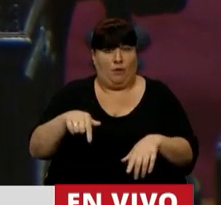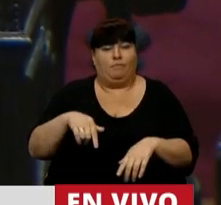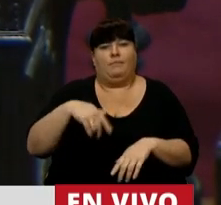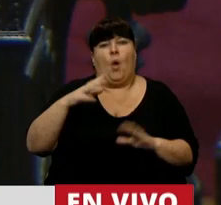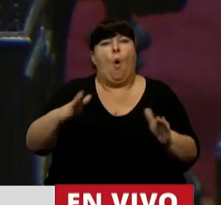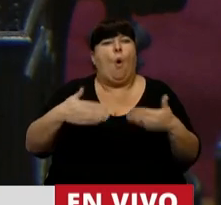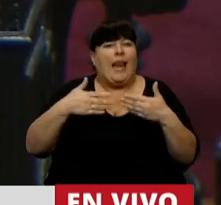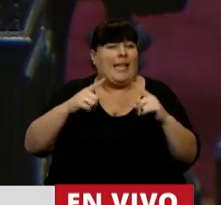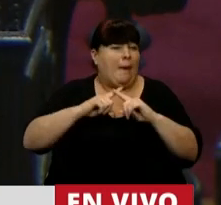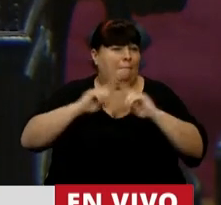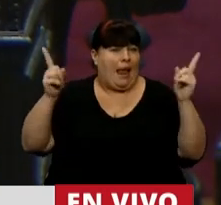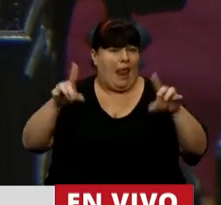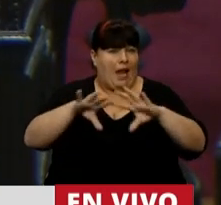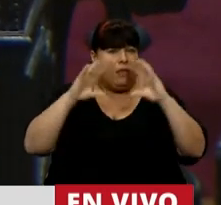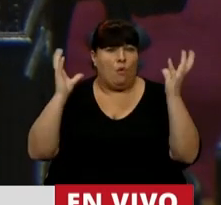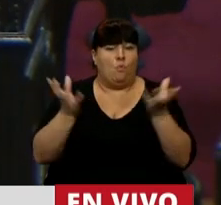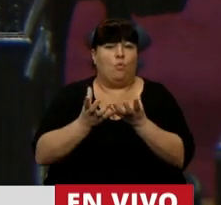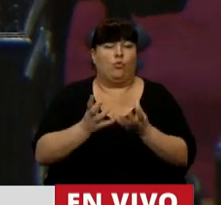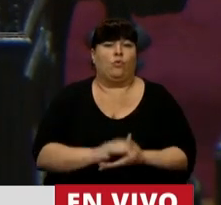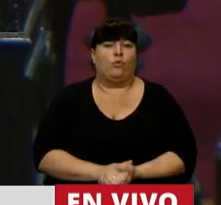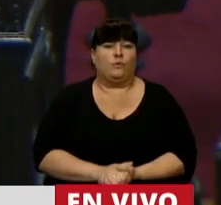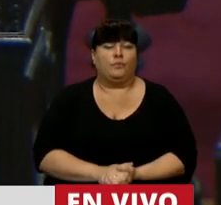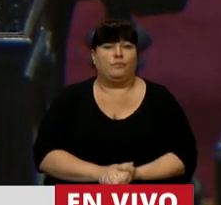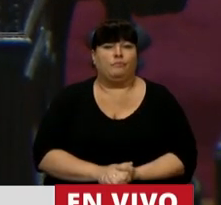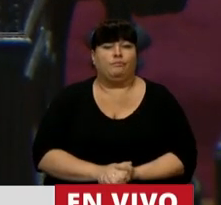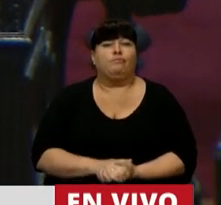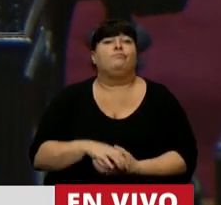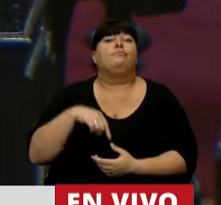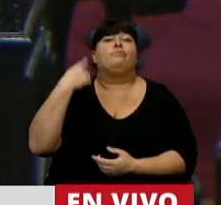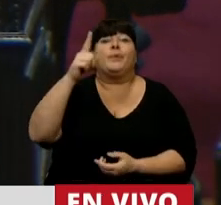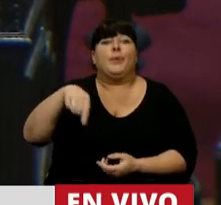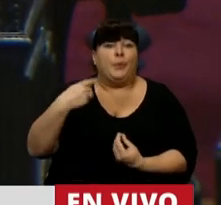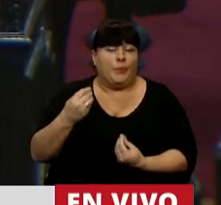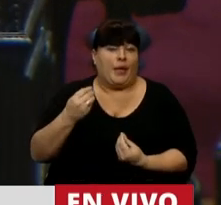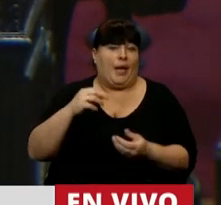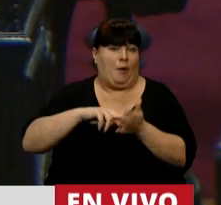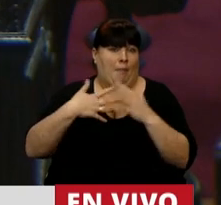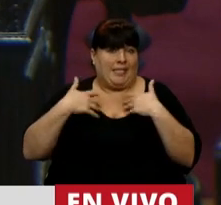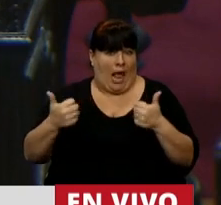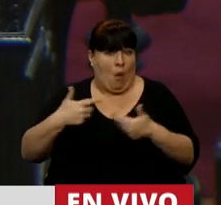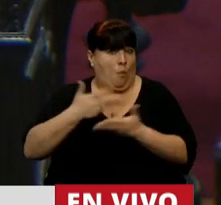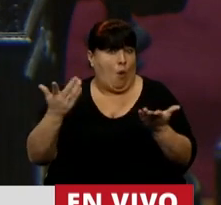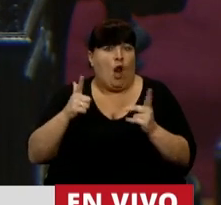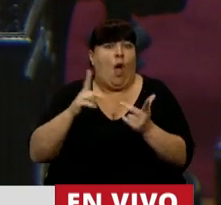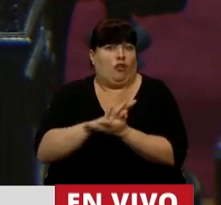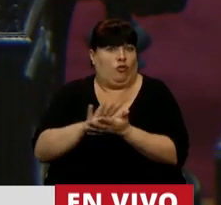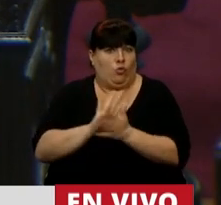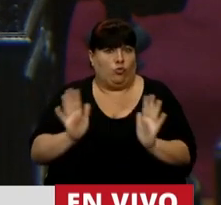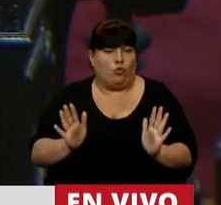cuarentenas más largas del mundo, con consecuencias en la salud pública irreparables.